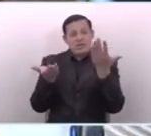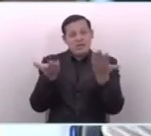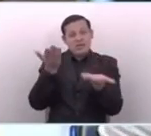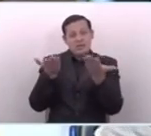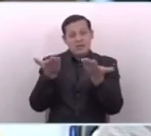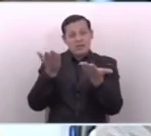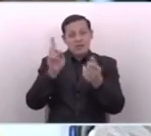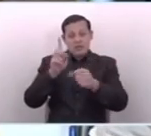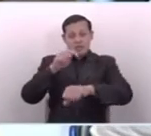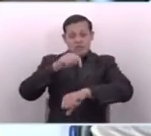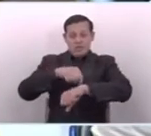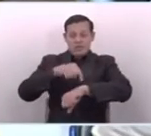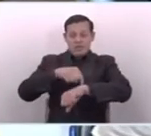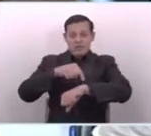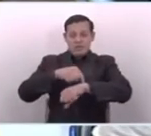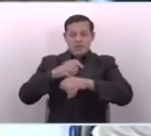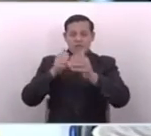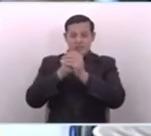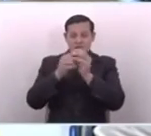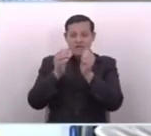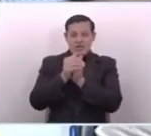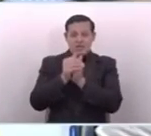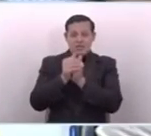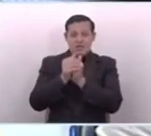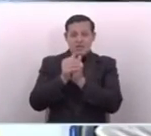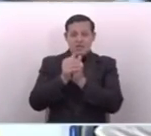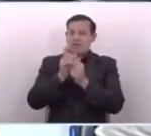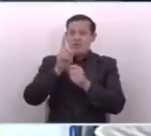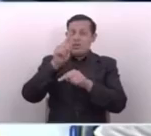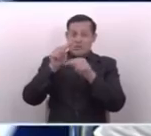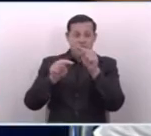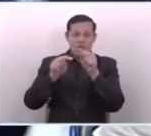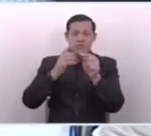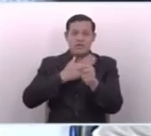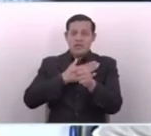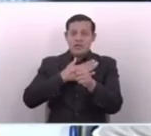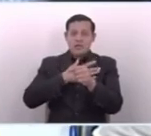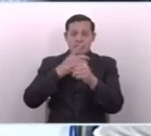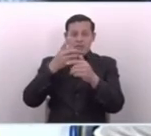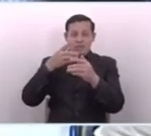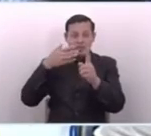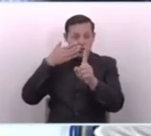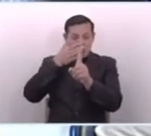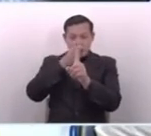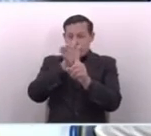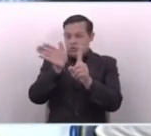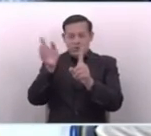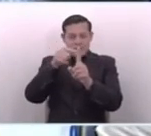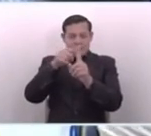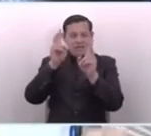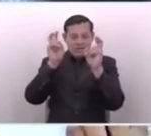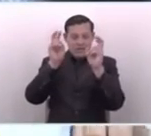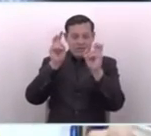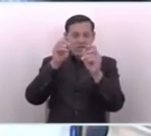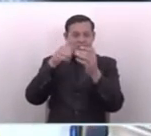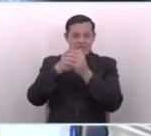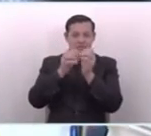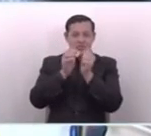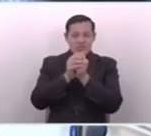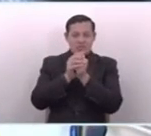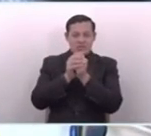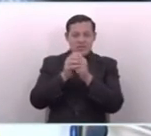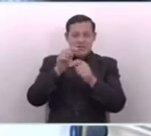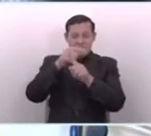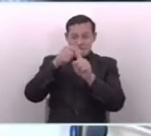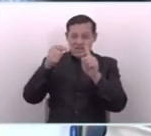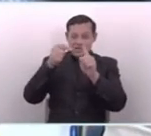por un momento la crisis. Pero no podemos perder de vista que este tema tiene impactos en el mediano